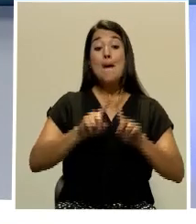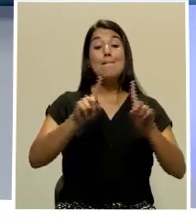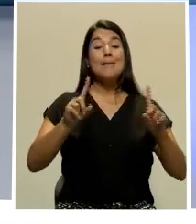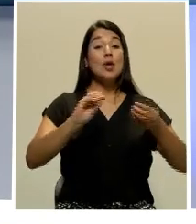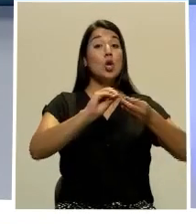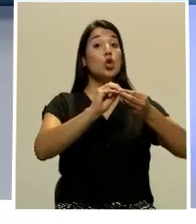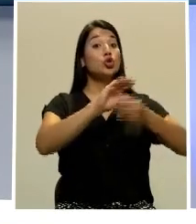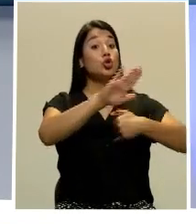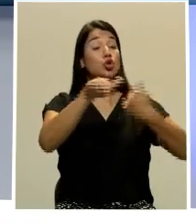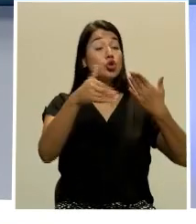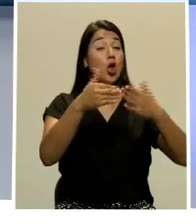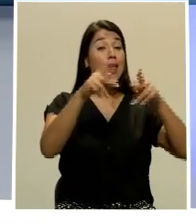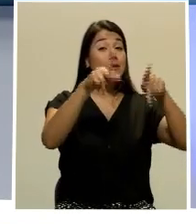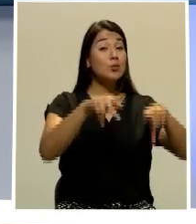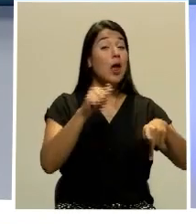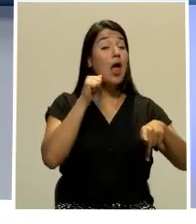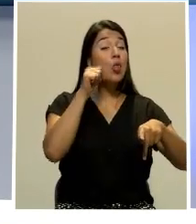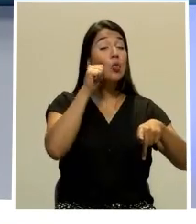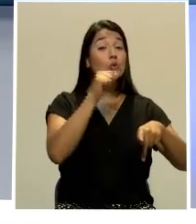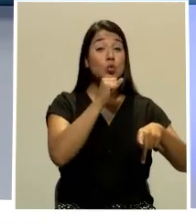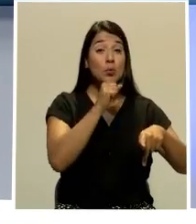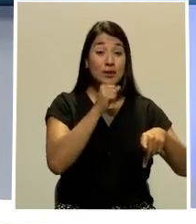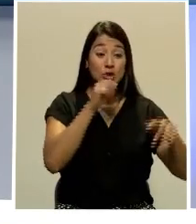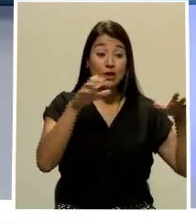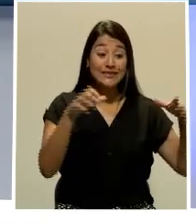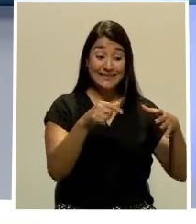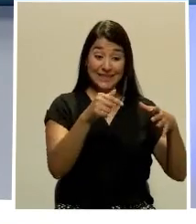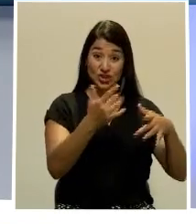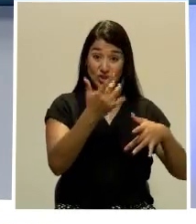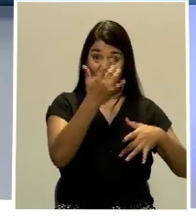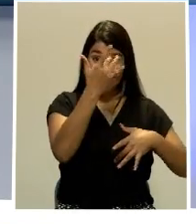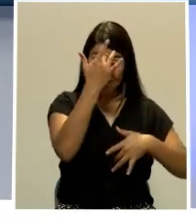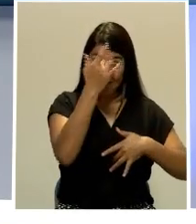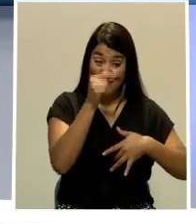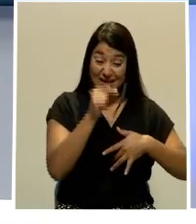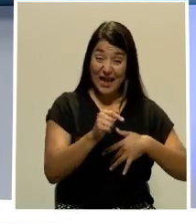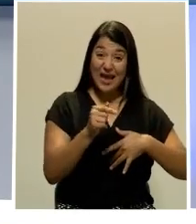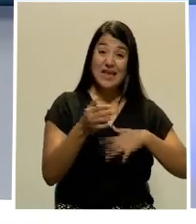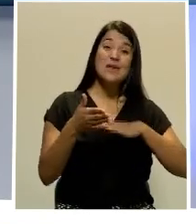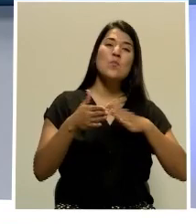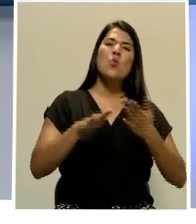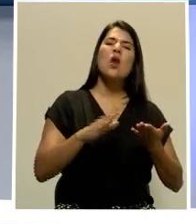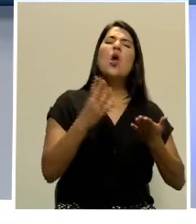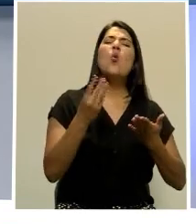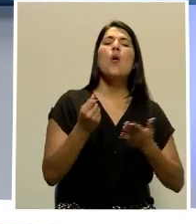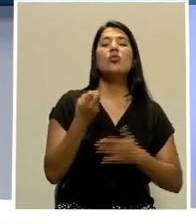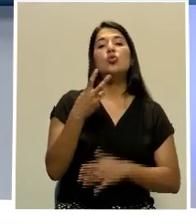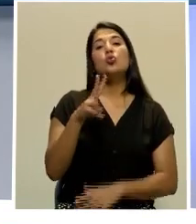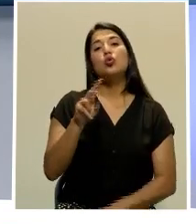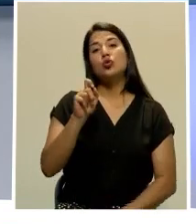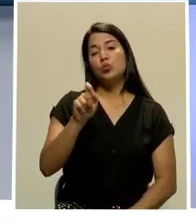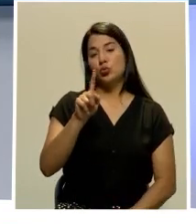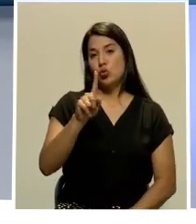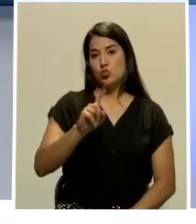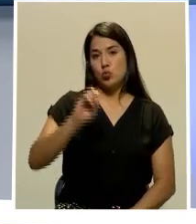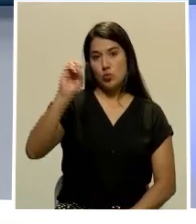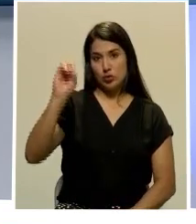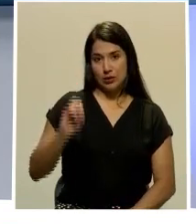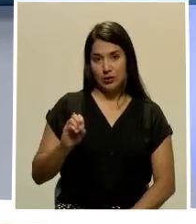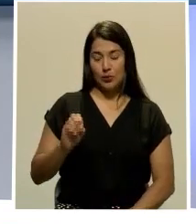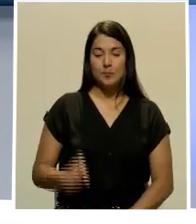mayores a 65 años, esa misma letalidad se eleva al 12.1%.